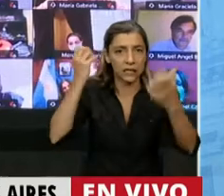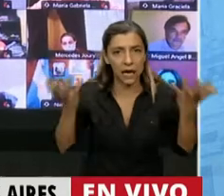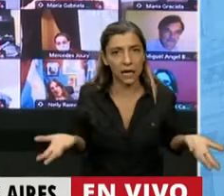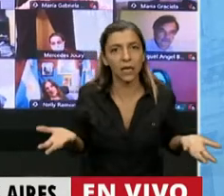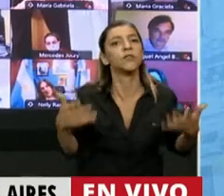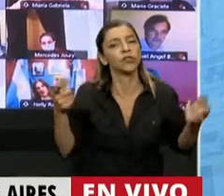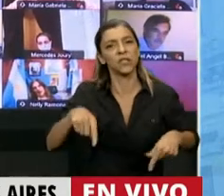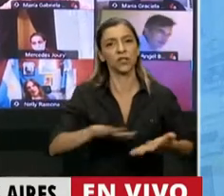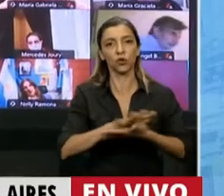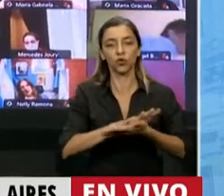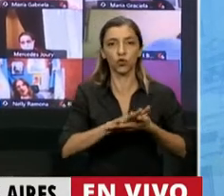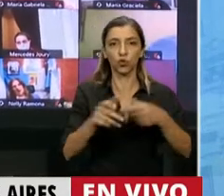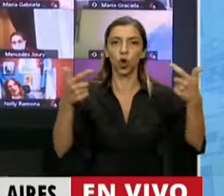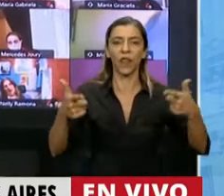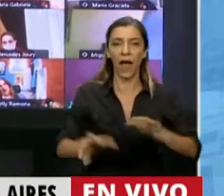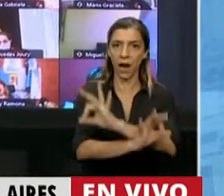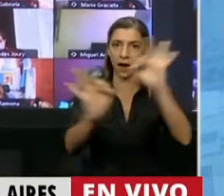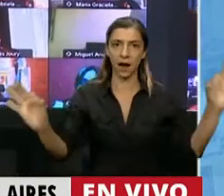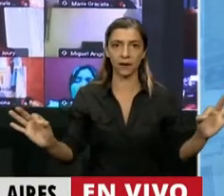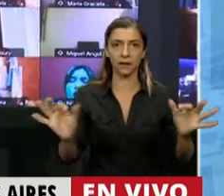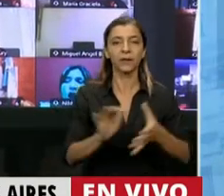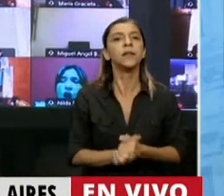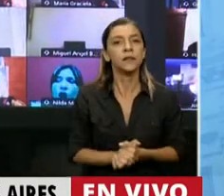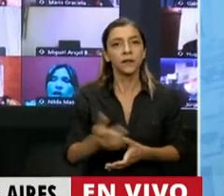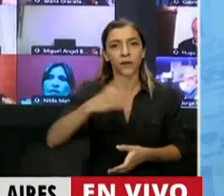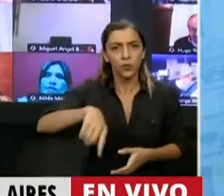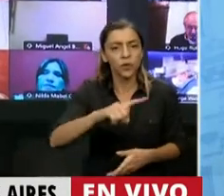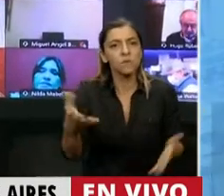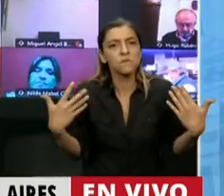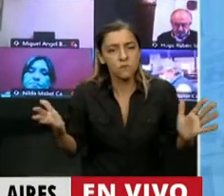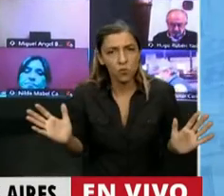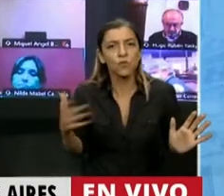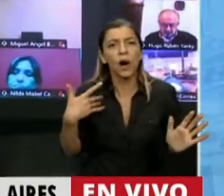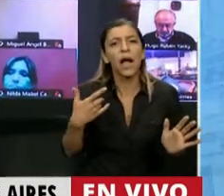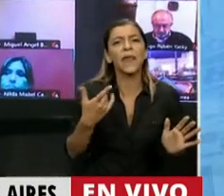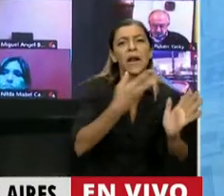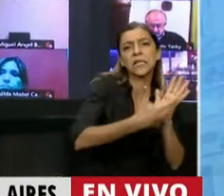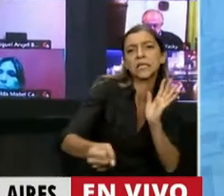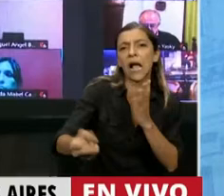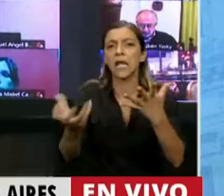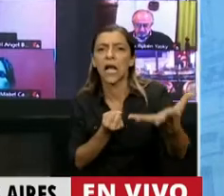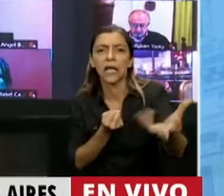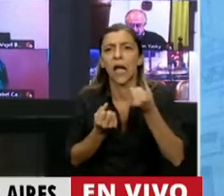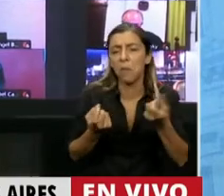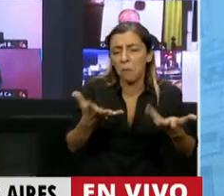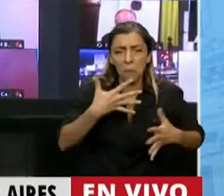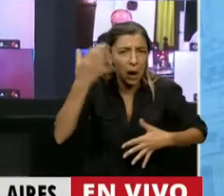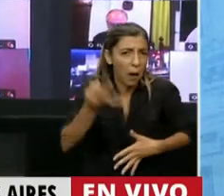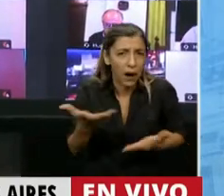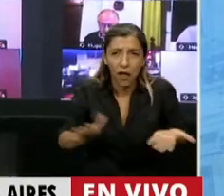esto no resuelve ningún problema, podrán sacarse circunstancialmente una cosa a otro, pero ambos bloques